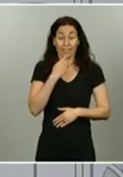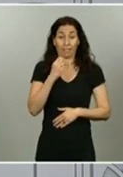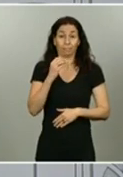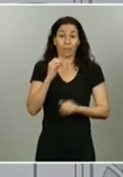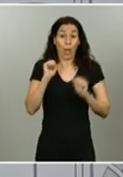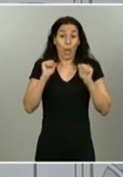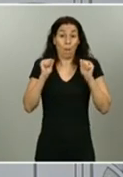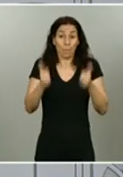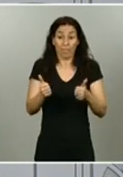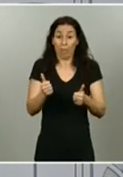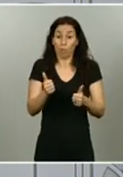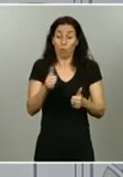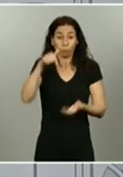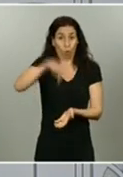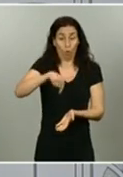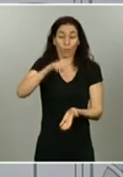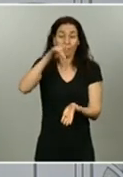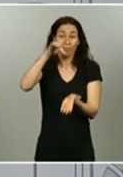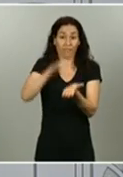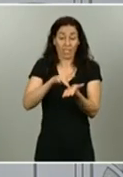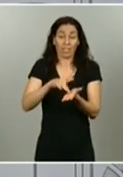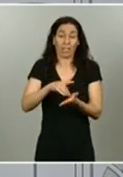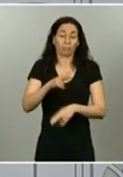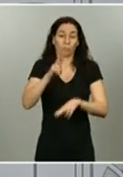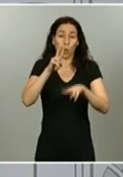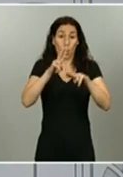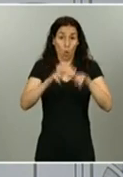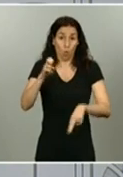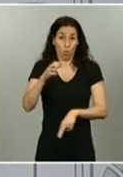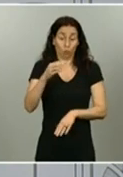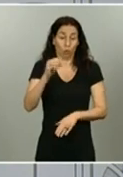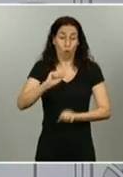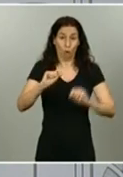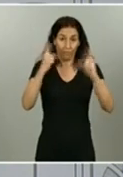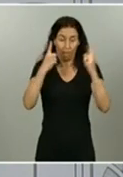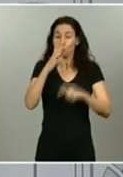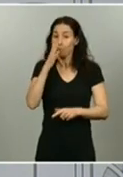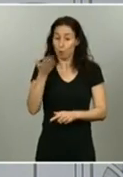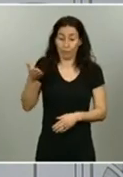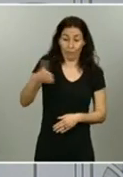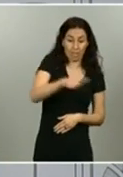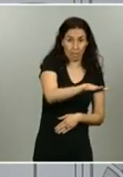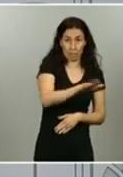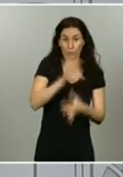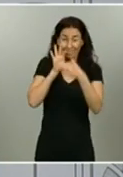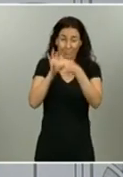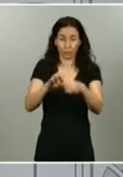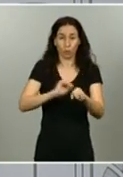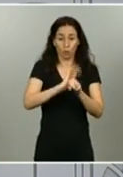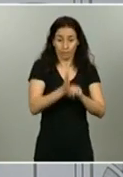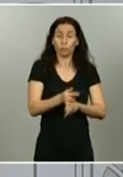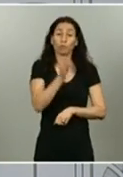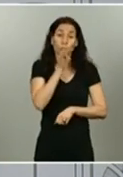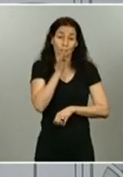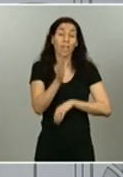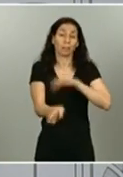luto oficial por todos los fallecidos por el coronavirus. Tenemos que seguir lamentando fallecidos por coronavirus